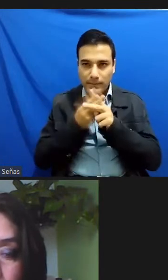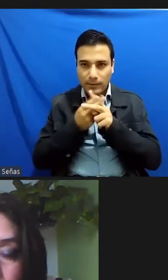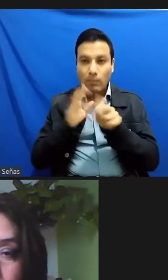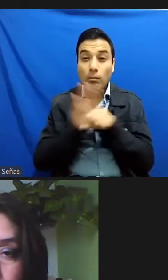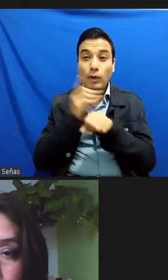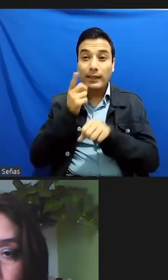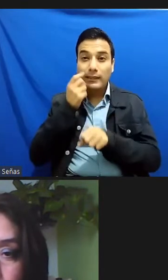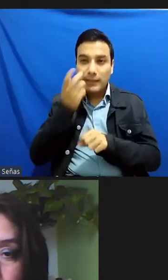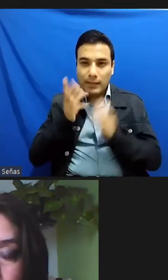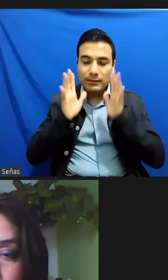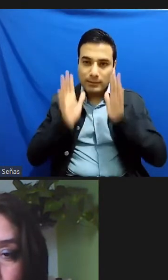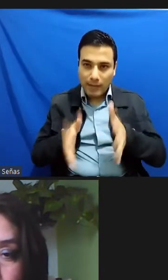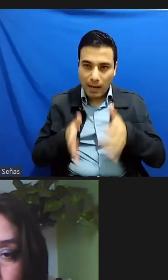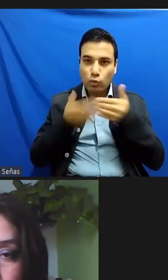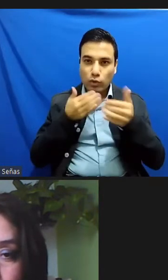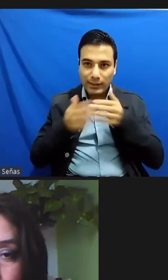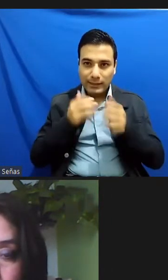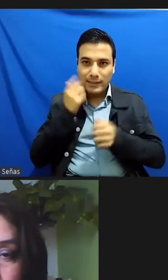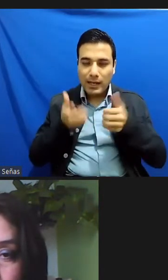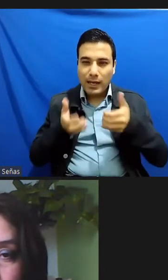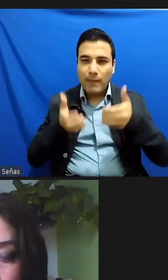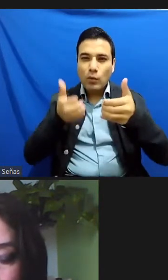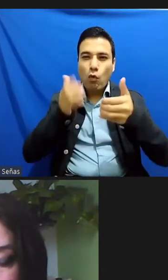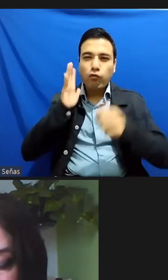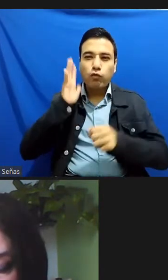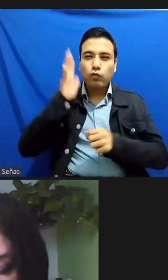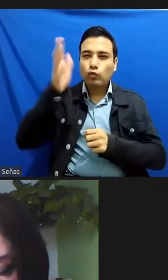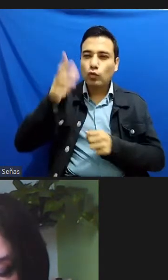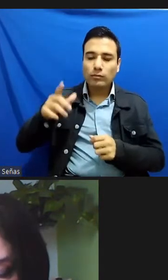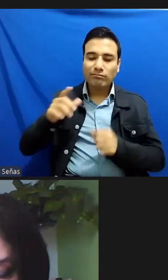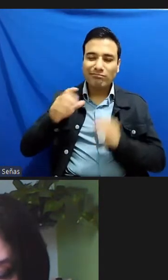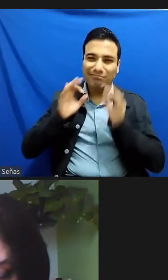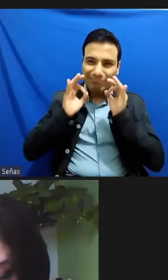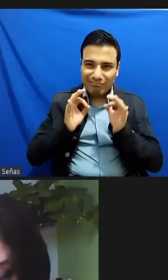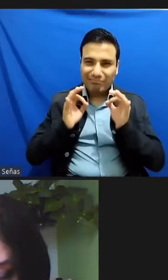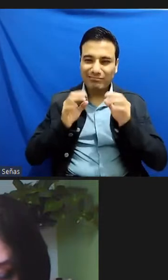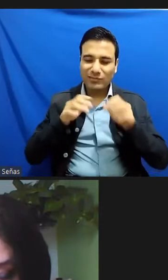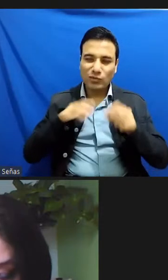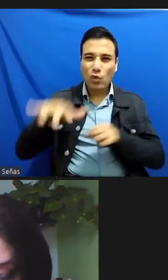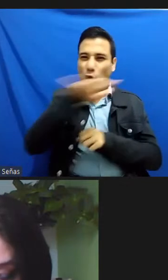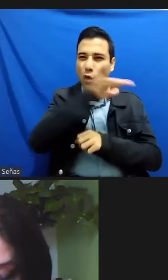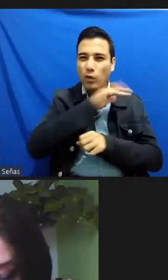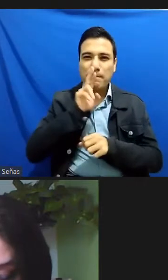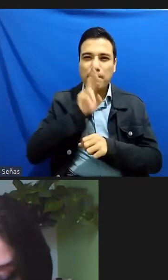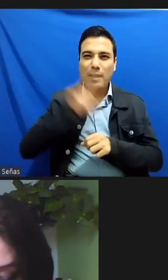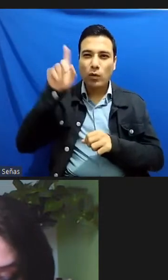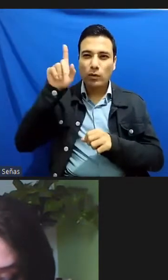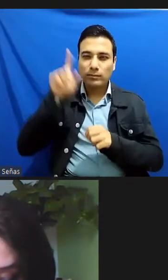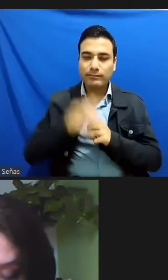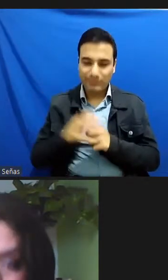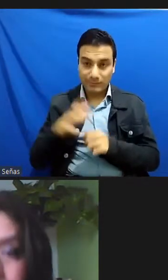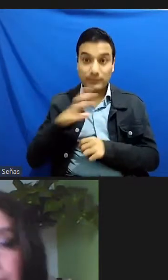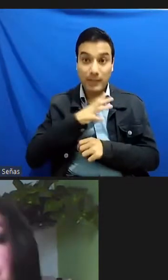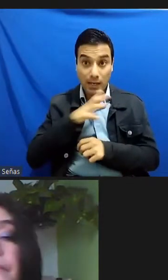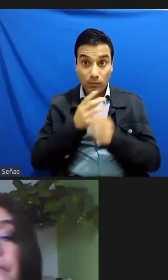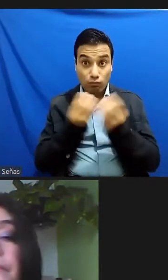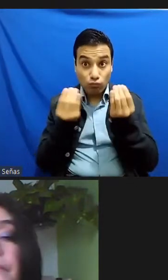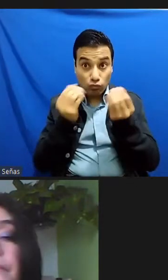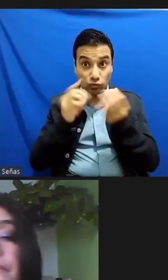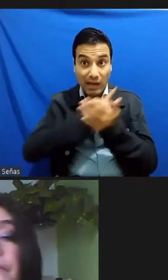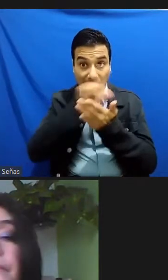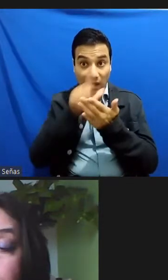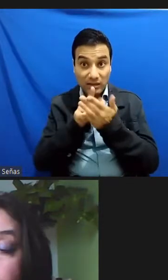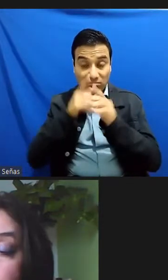de un supuesto camino hacia un estado mejor de las cosas entonces yo creo que hay muchas leyes actualmente